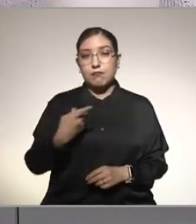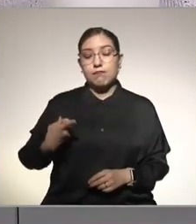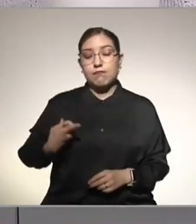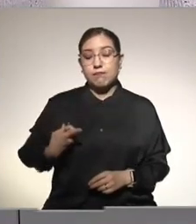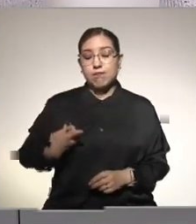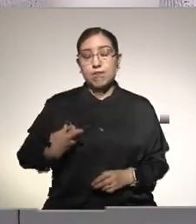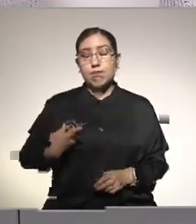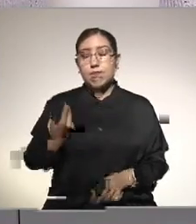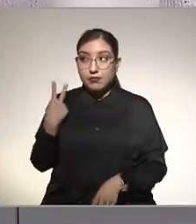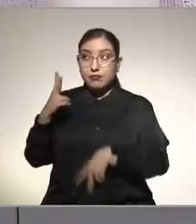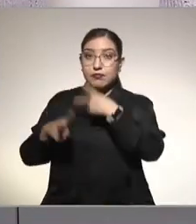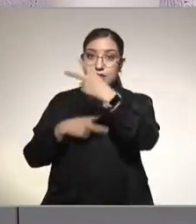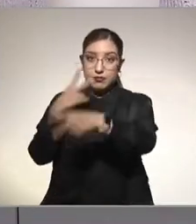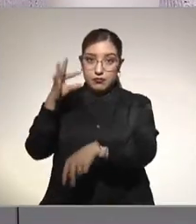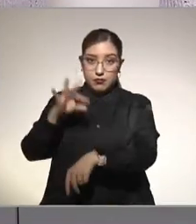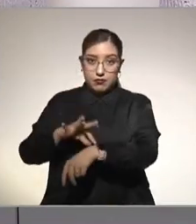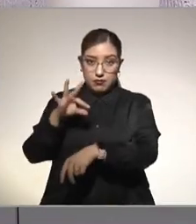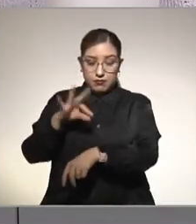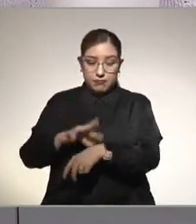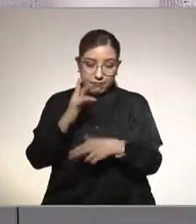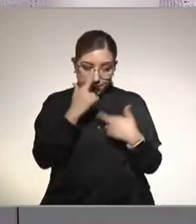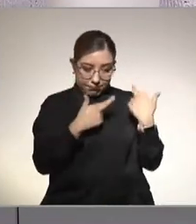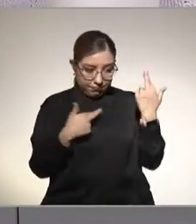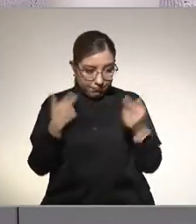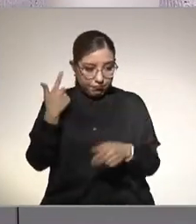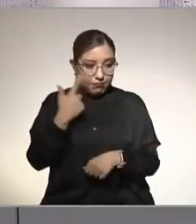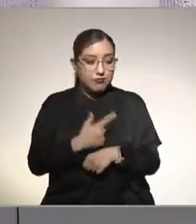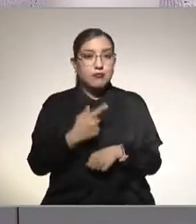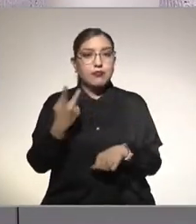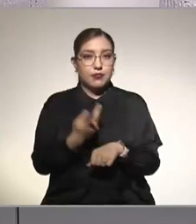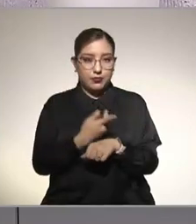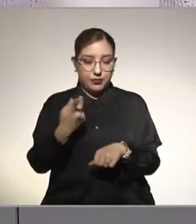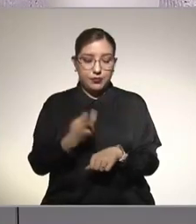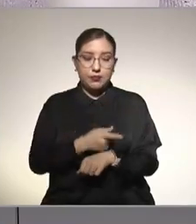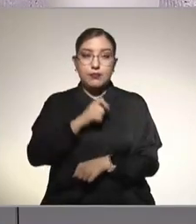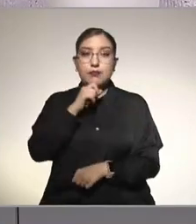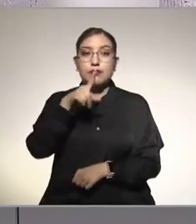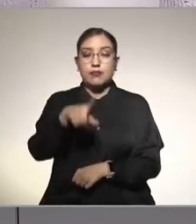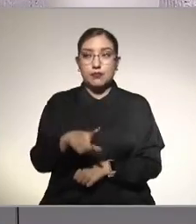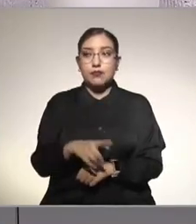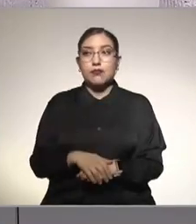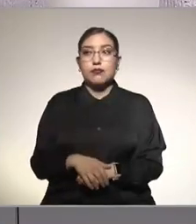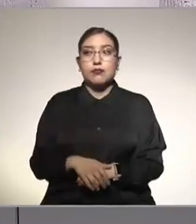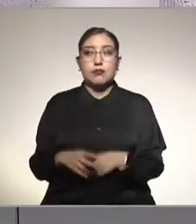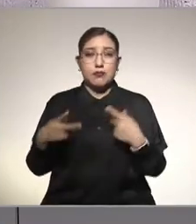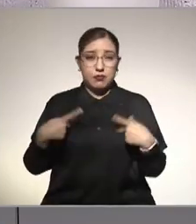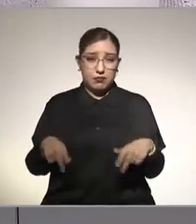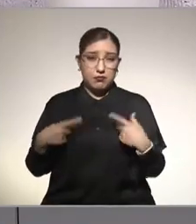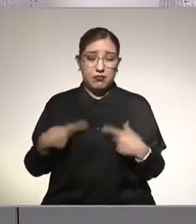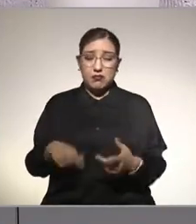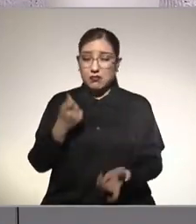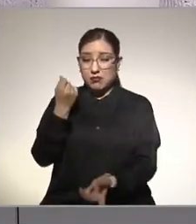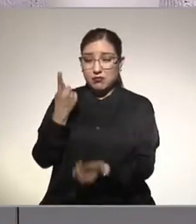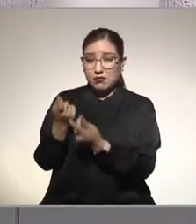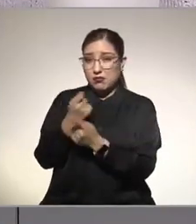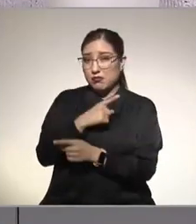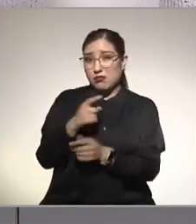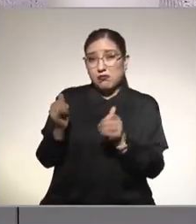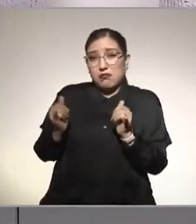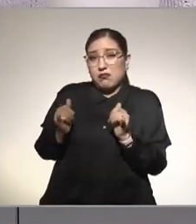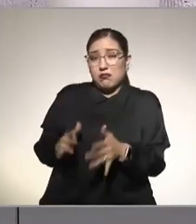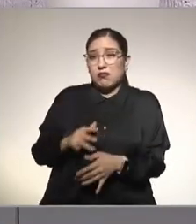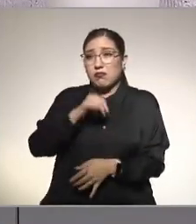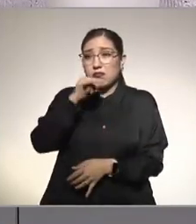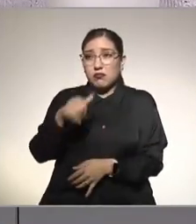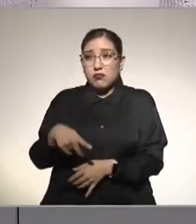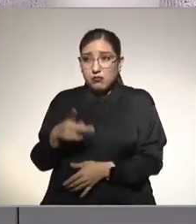requerimos manejo o no y además también es muy importante recordar que incluso en personas que no tienen sobrepeso u obesidad puede haber problemas